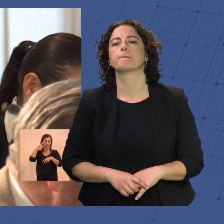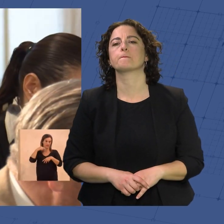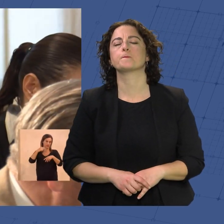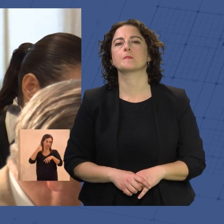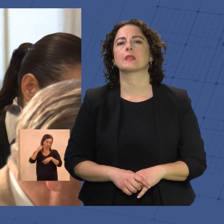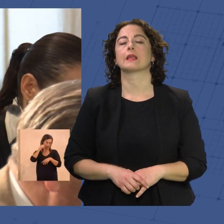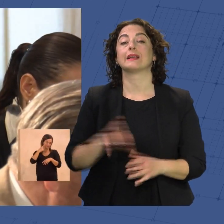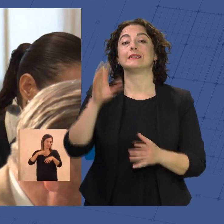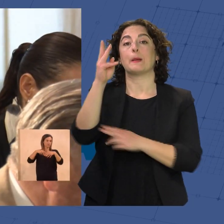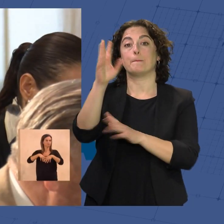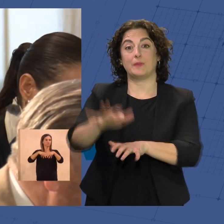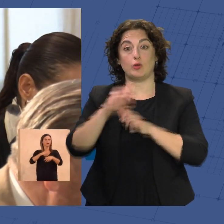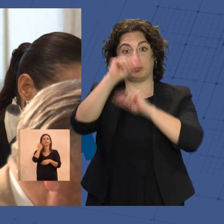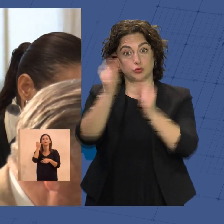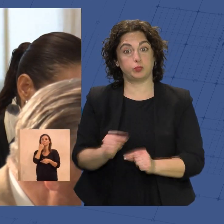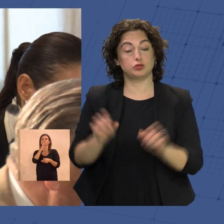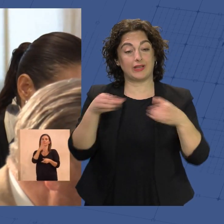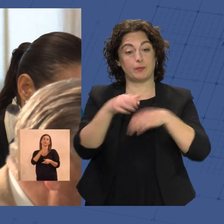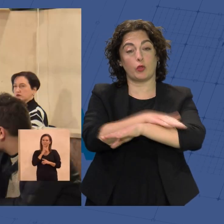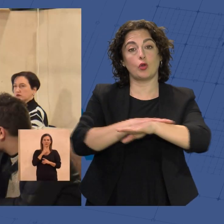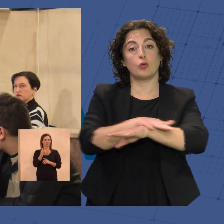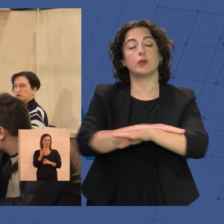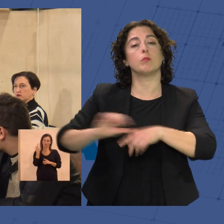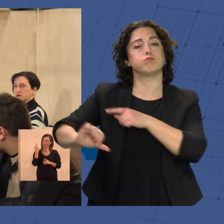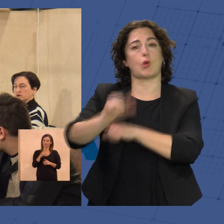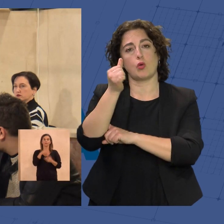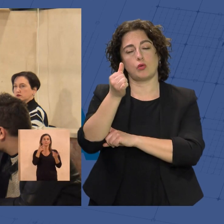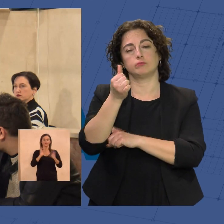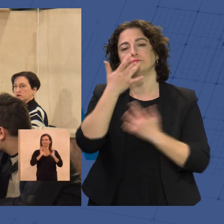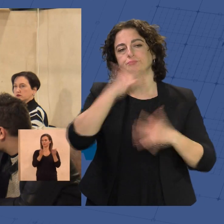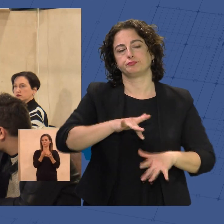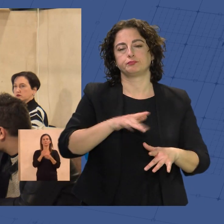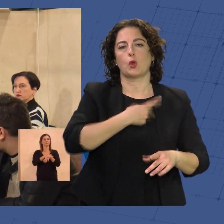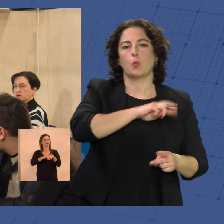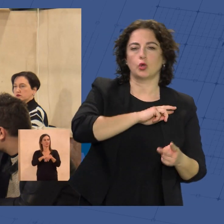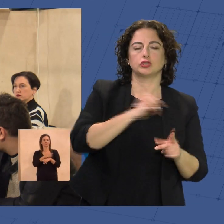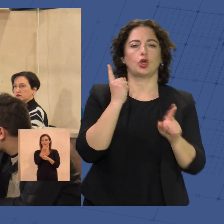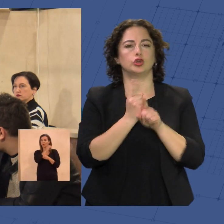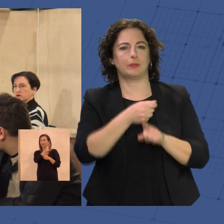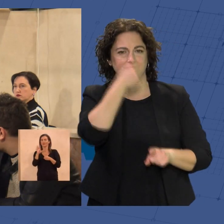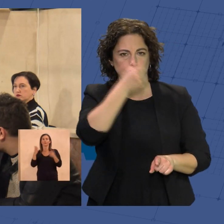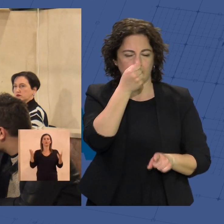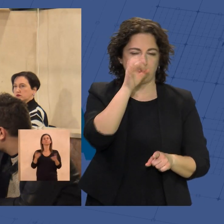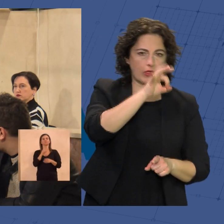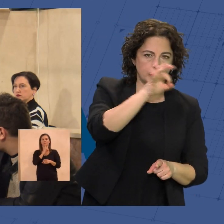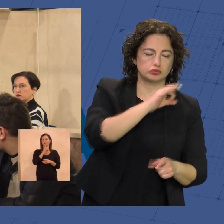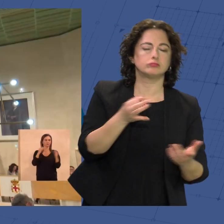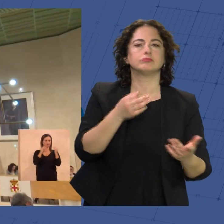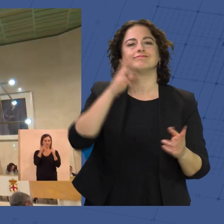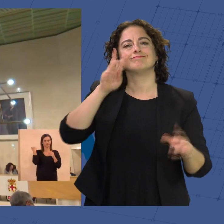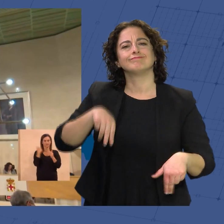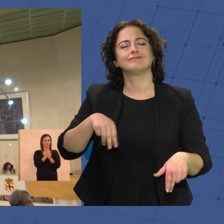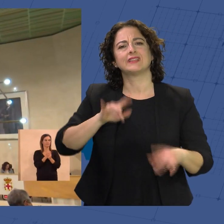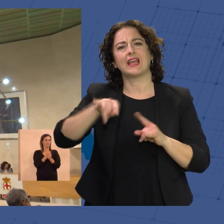En el Pleno de los Presupuestos, el equipo de gobierno ha aprobado con la abstención de Vox y el voto en contra de PSOE y Podemos el reconocimiento